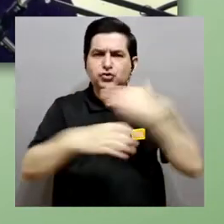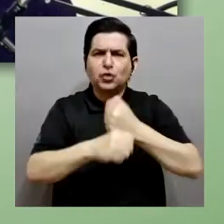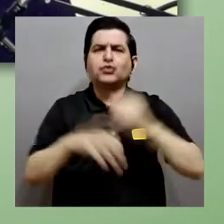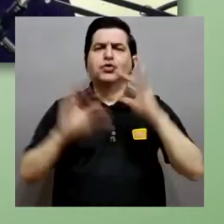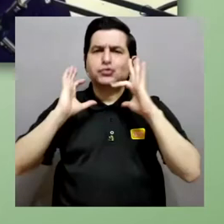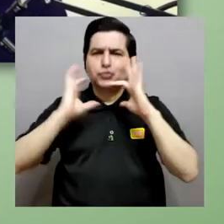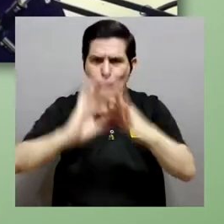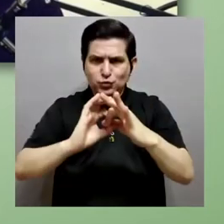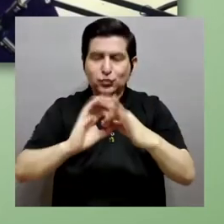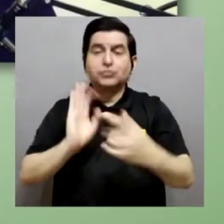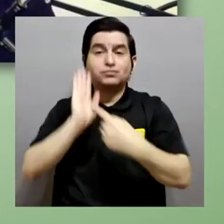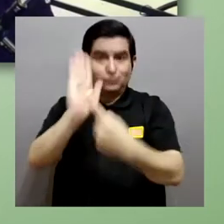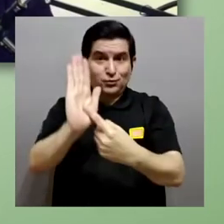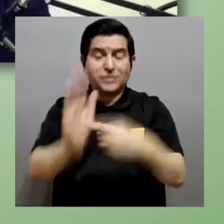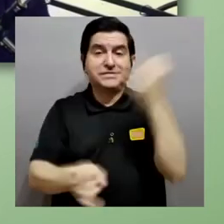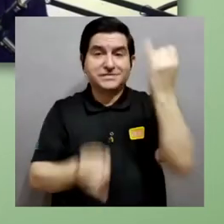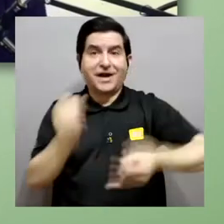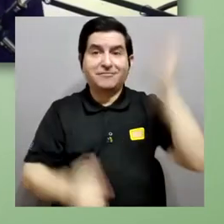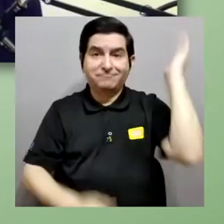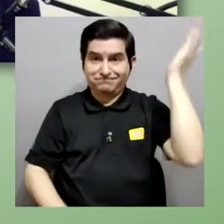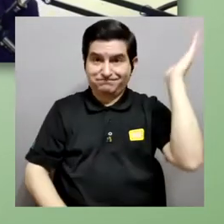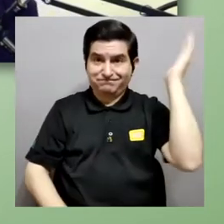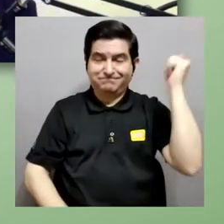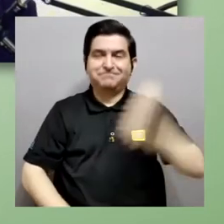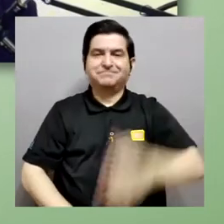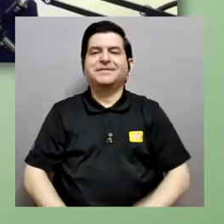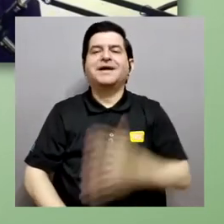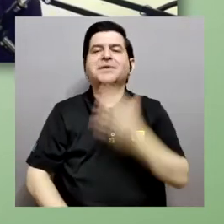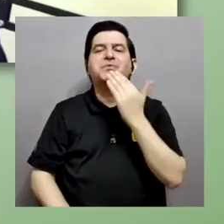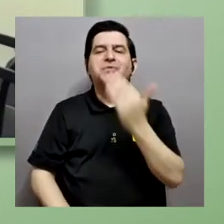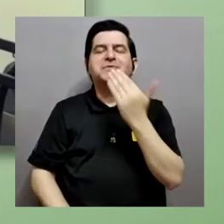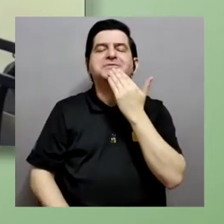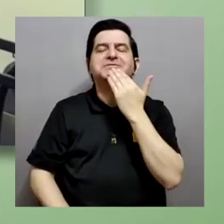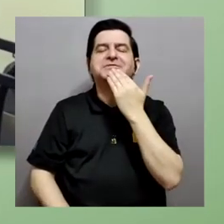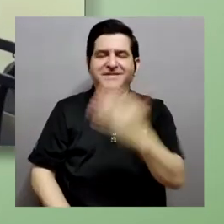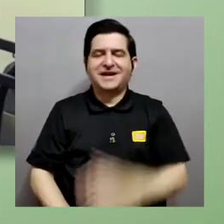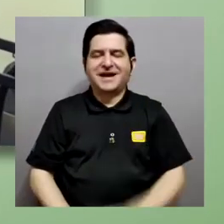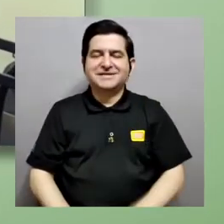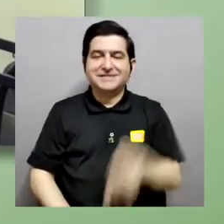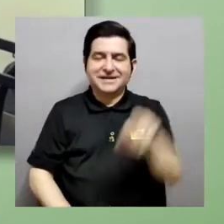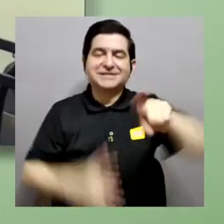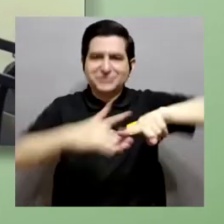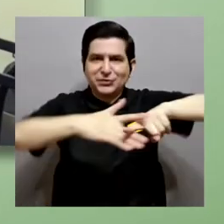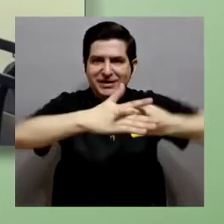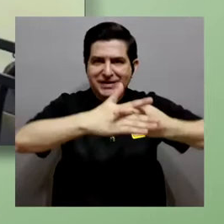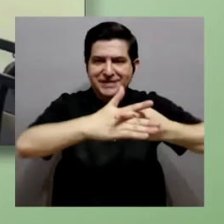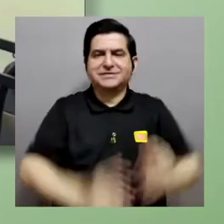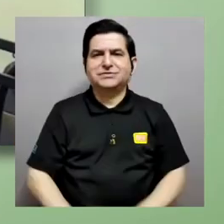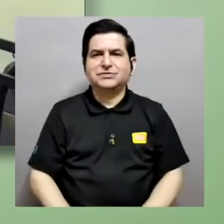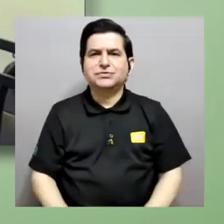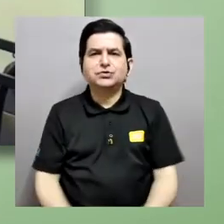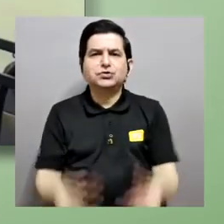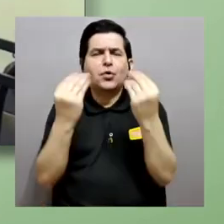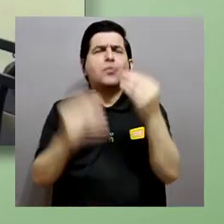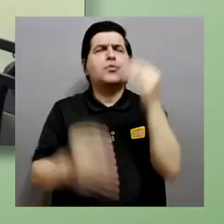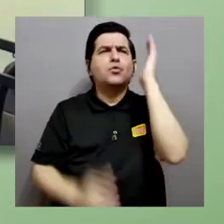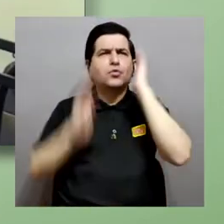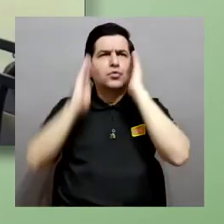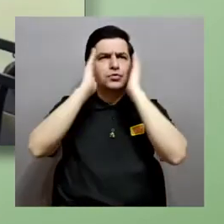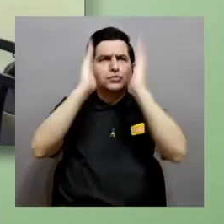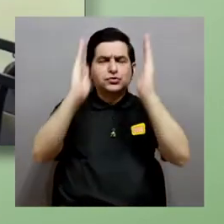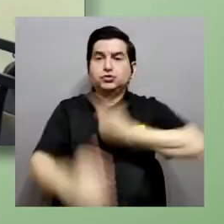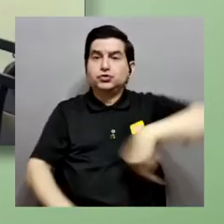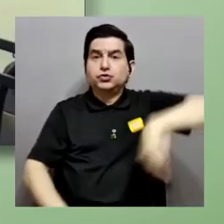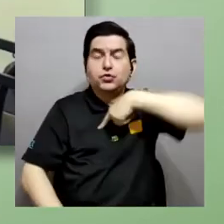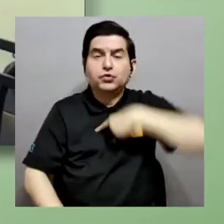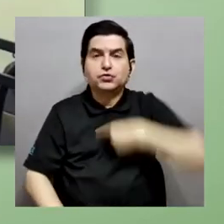juntos, así que presentanos a esta última conferencia. Gracias, gracias por esta introducción. Y es que mucho hemos escuchado